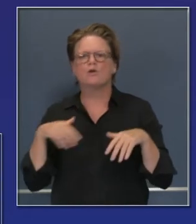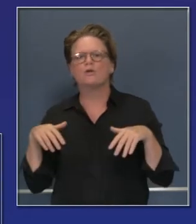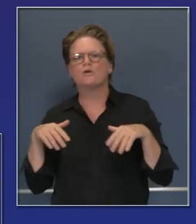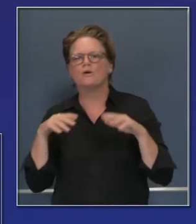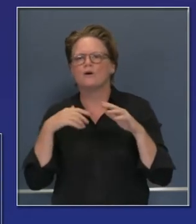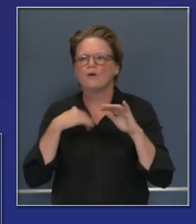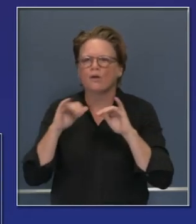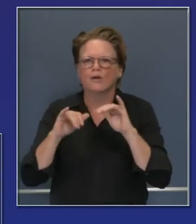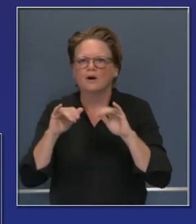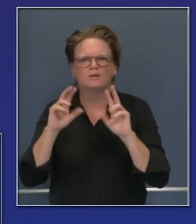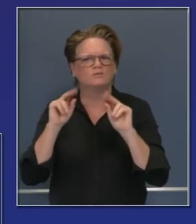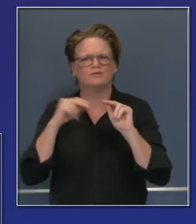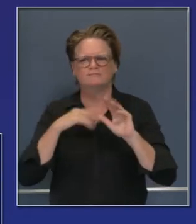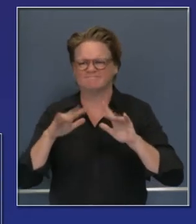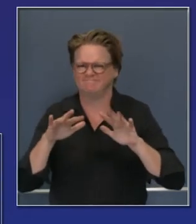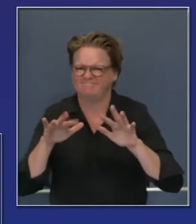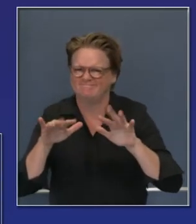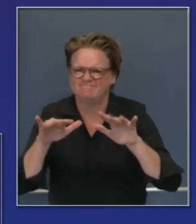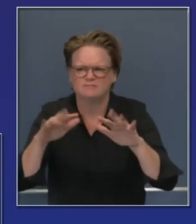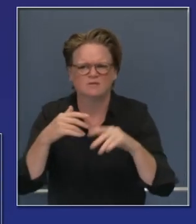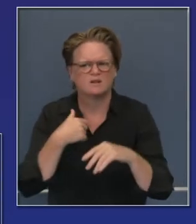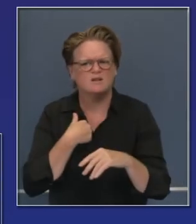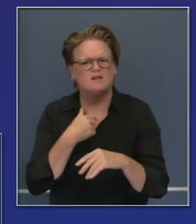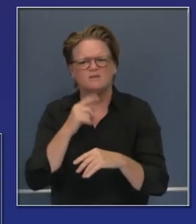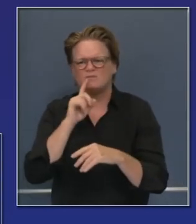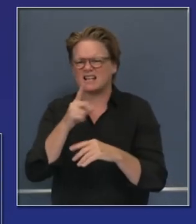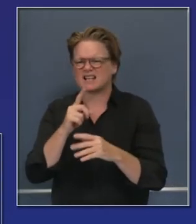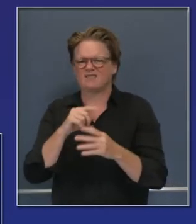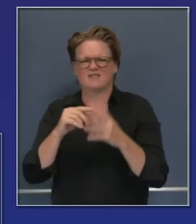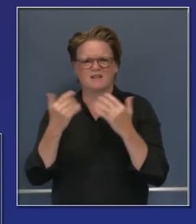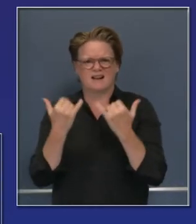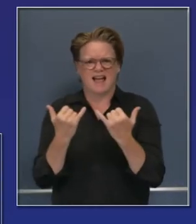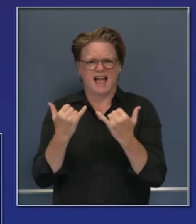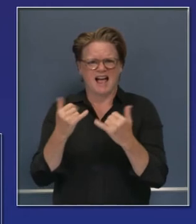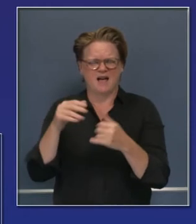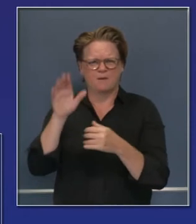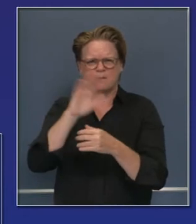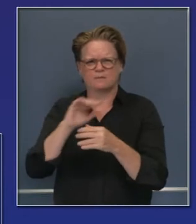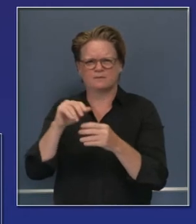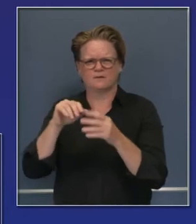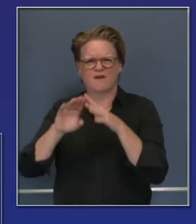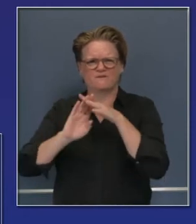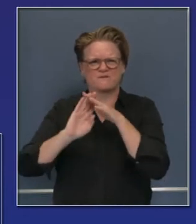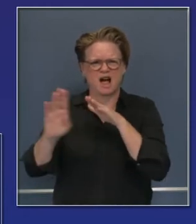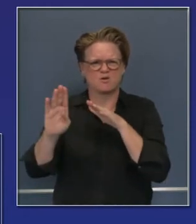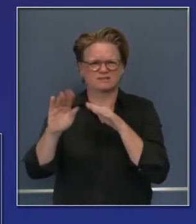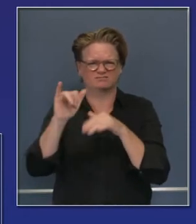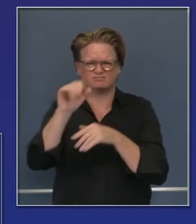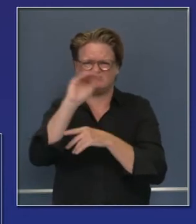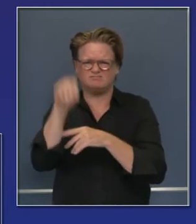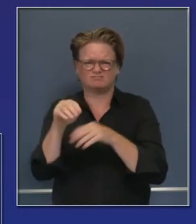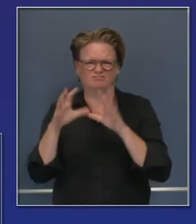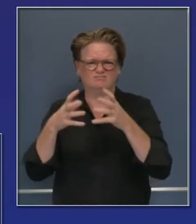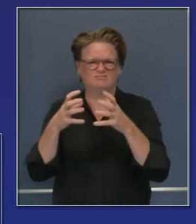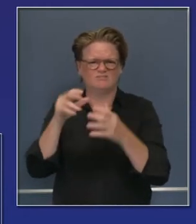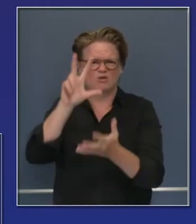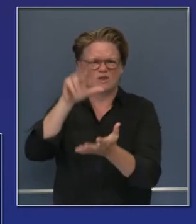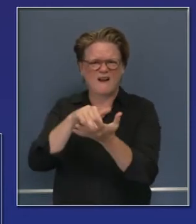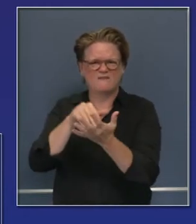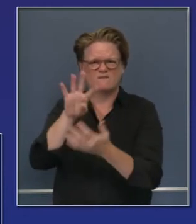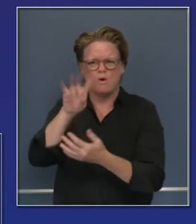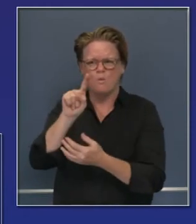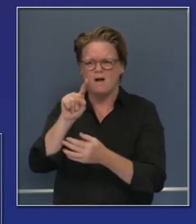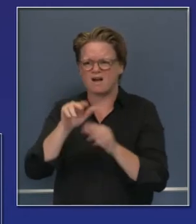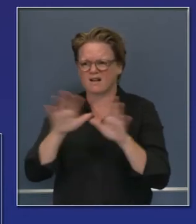tenemos a tres mil ochocientos ochenta y nueve personas evacuadas en refugios. En el ambiente del COVID lo importante